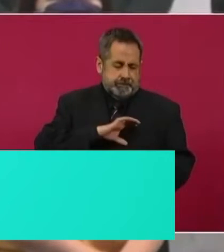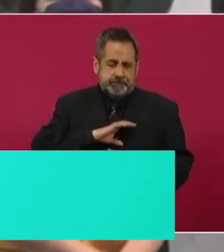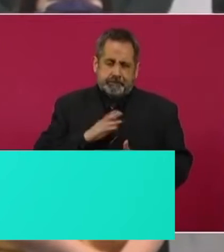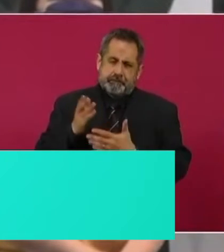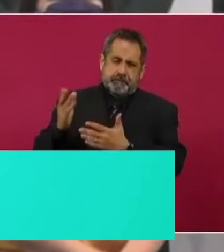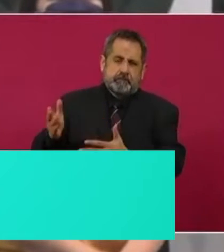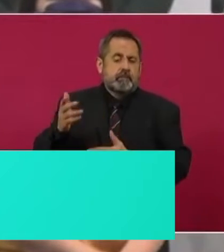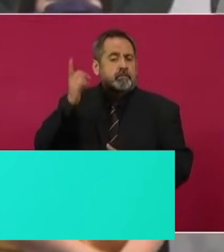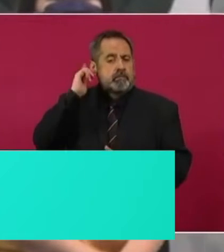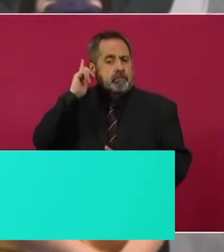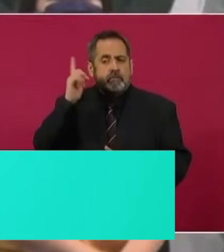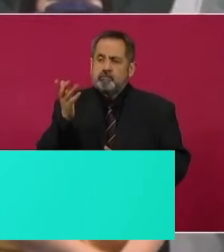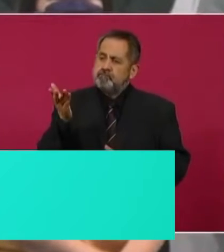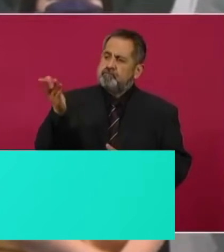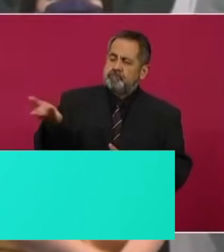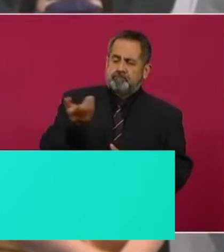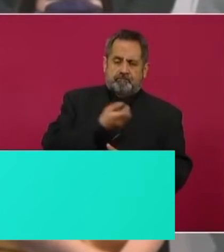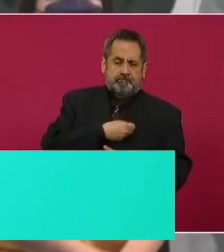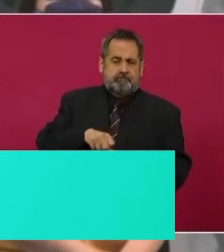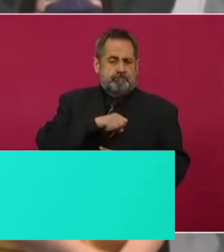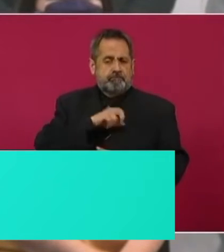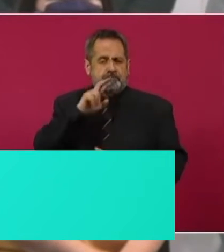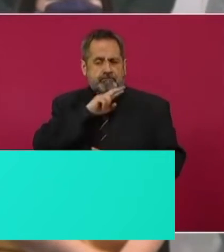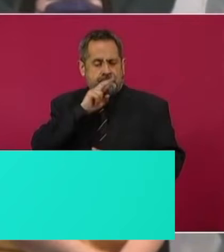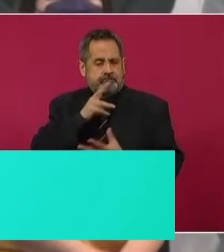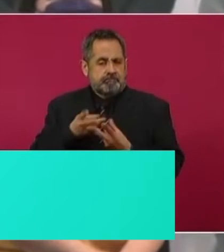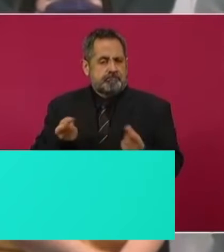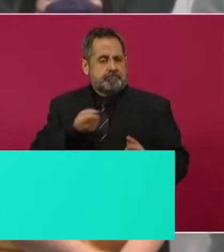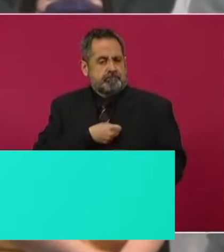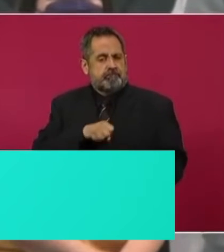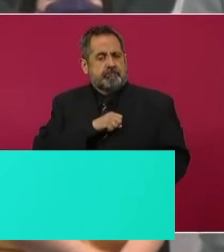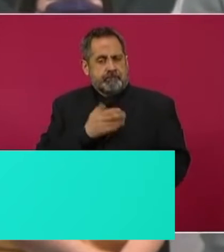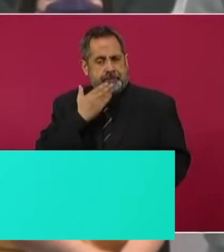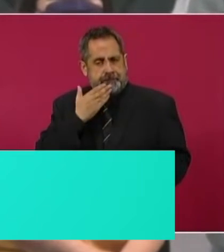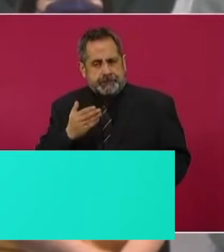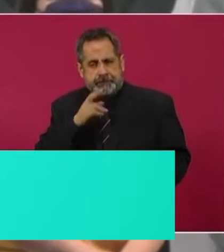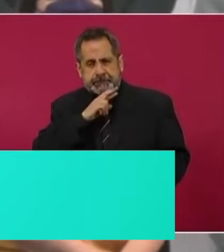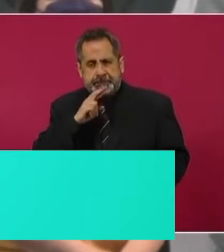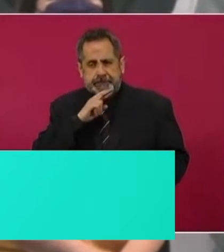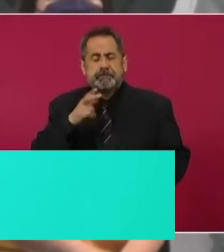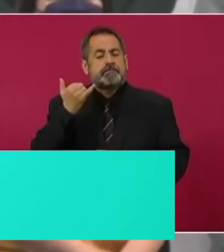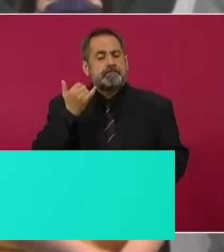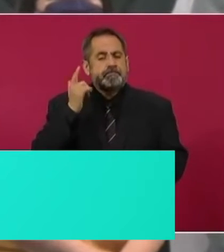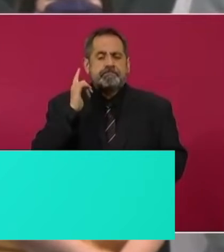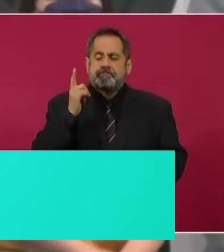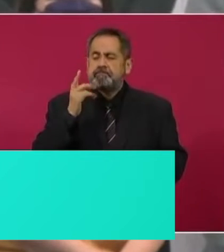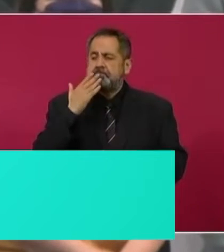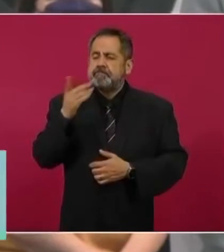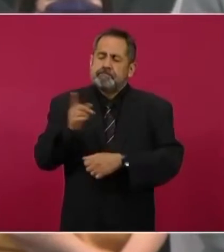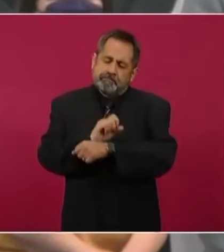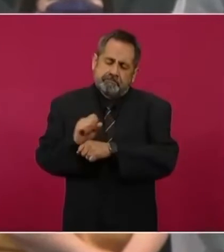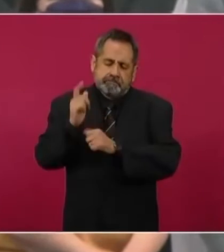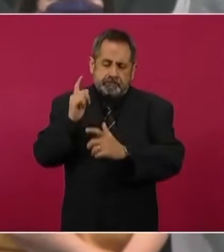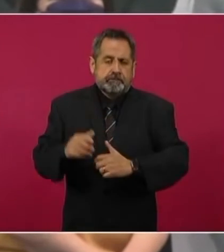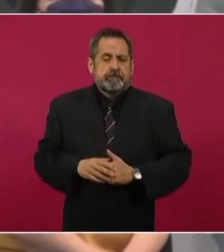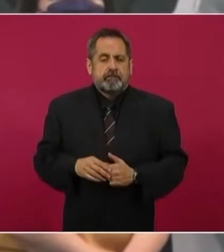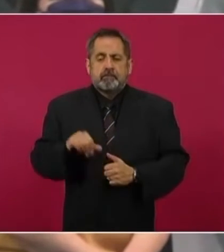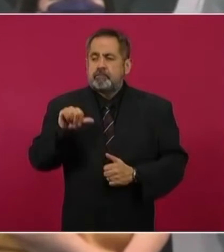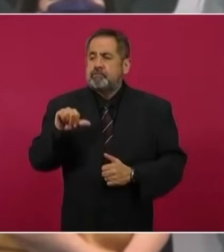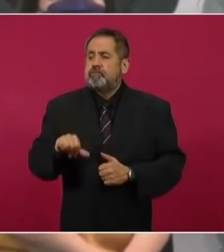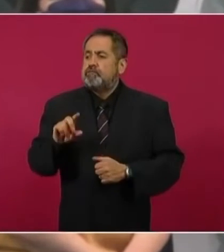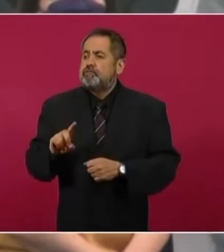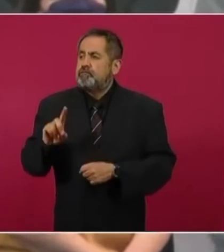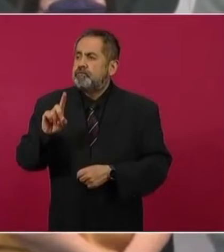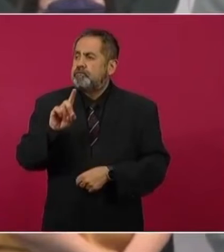deseo de una pronta recuperación y particularmente de que le sea leve. El día de hoy,